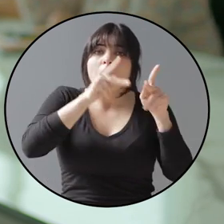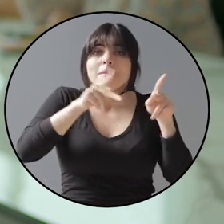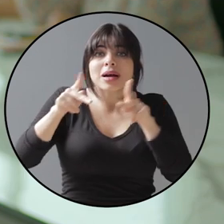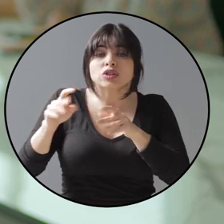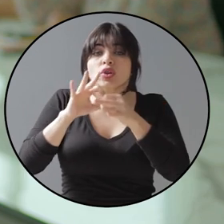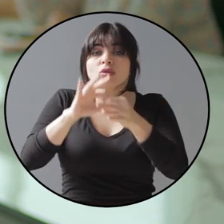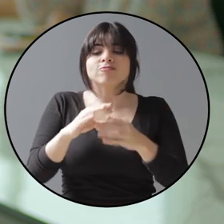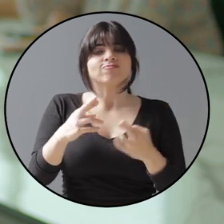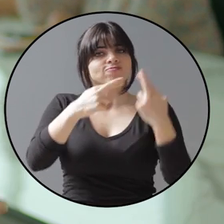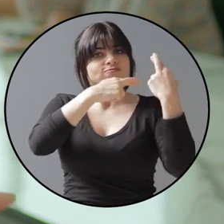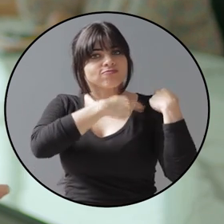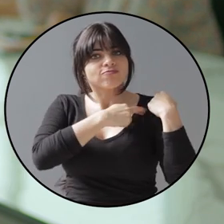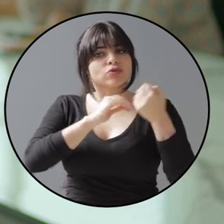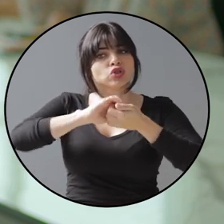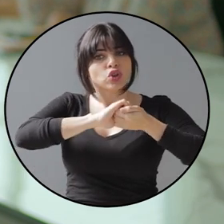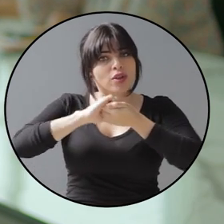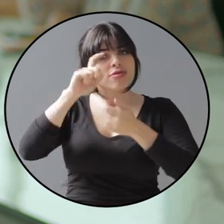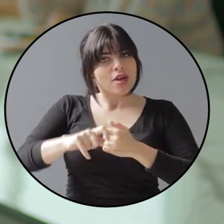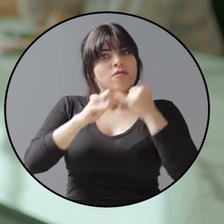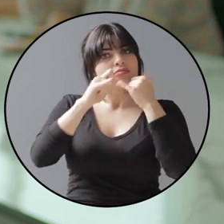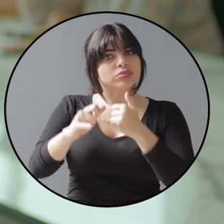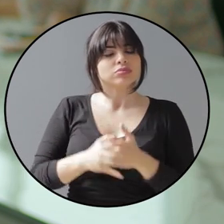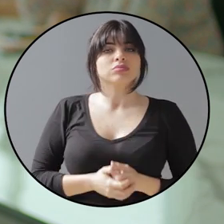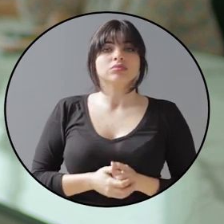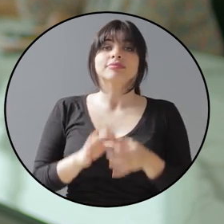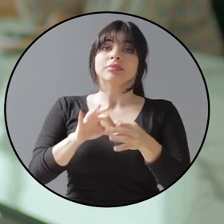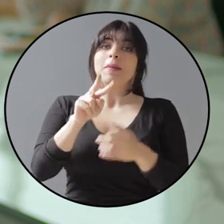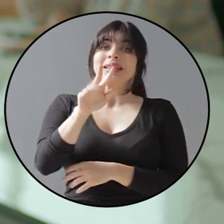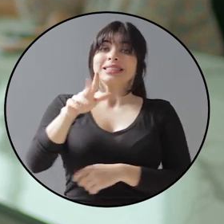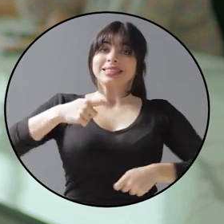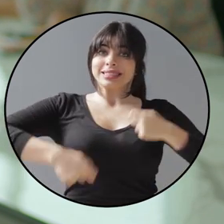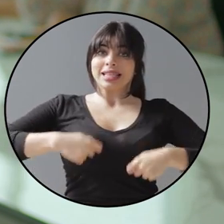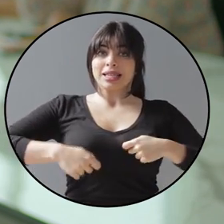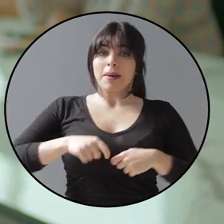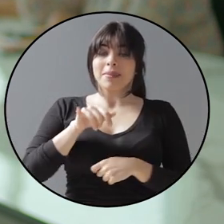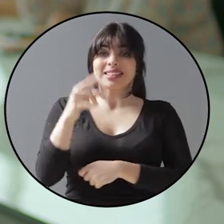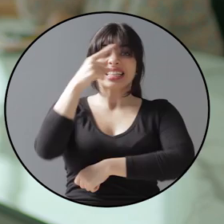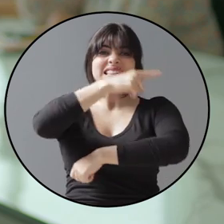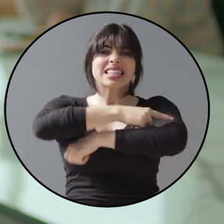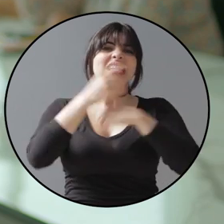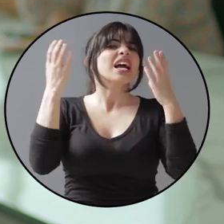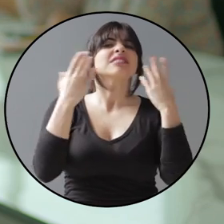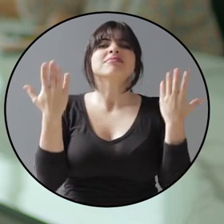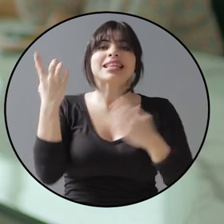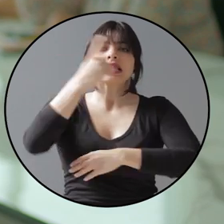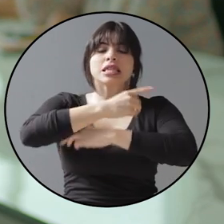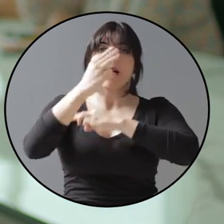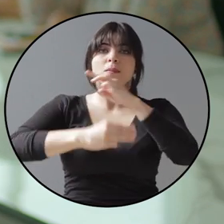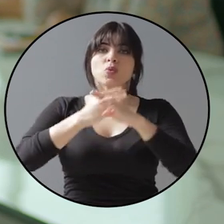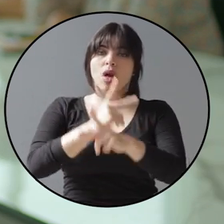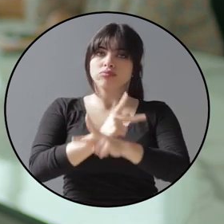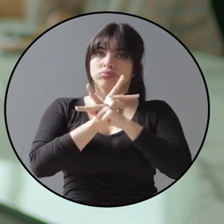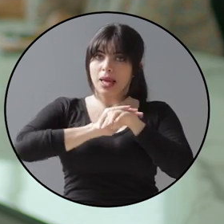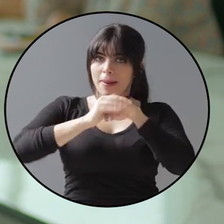personas en el marco de una responsabilidad y solidaridad. Con ocasión del 25 de septiembre, en el que se conmemora el Día